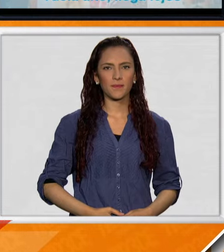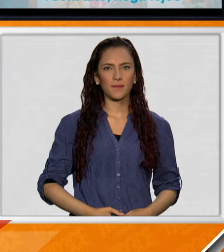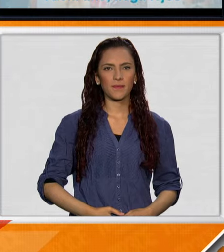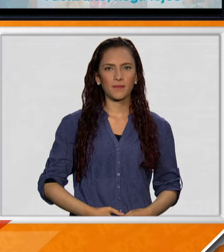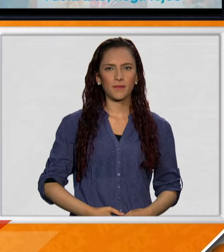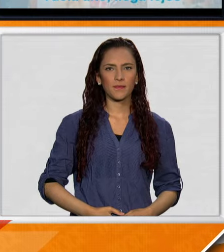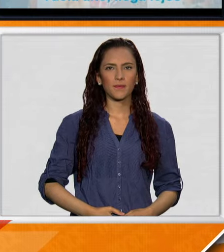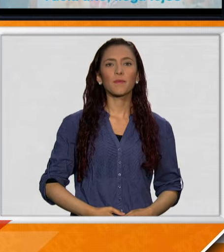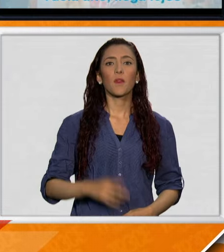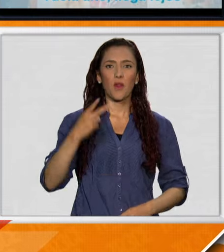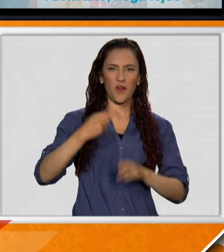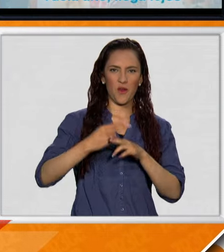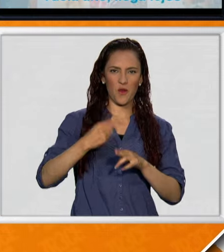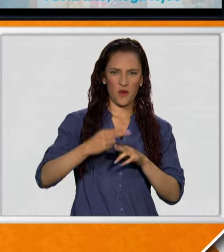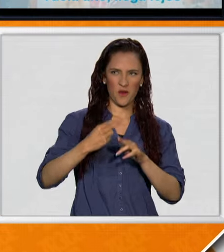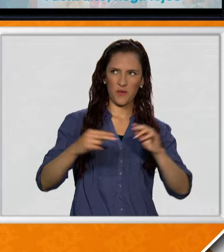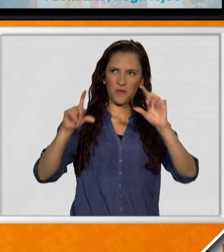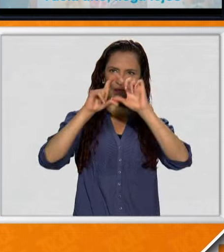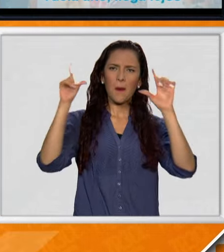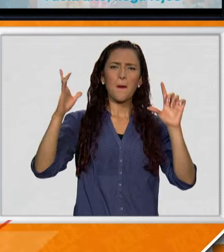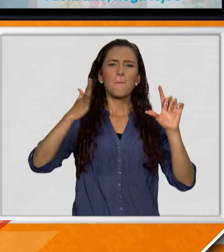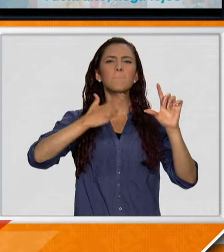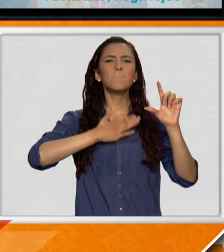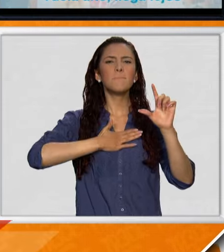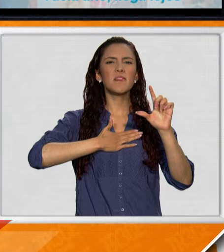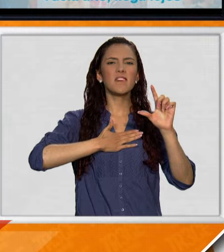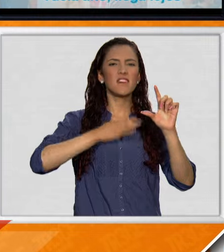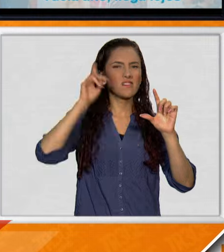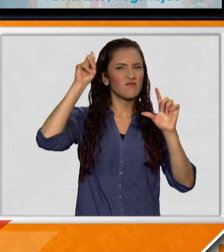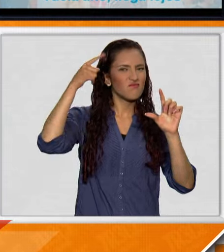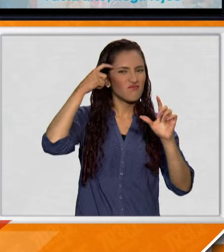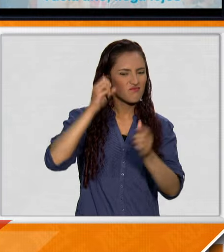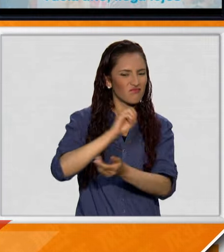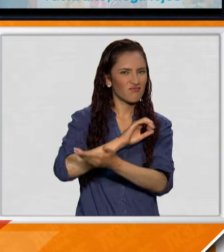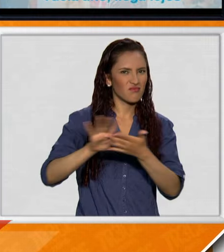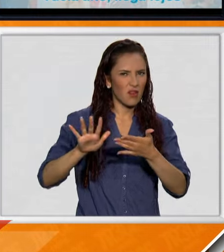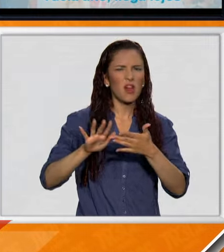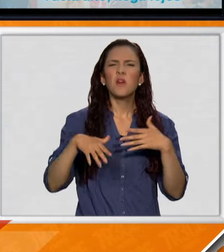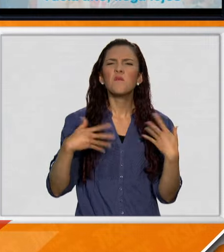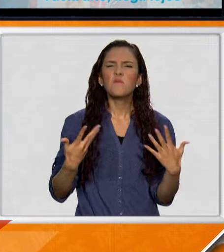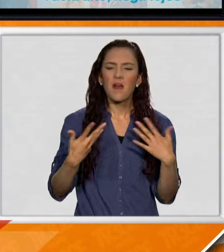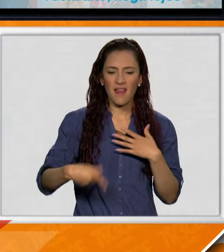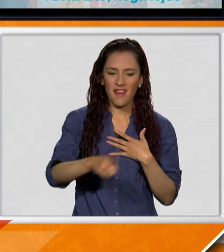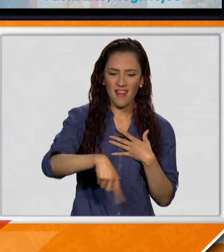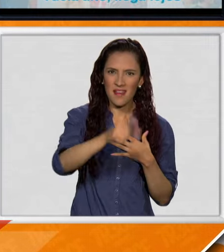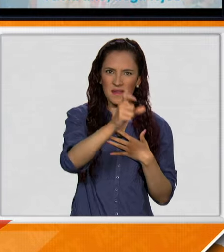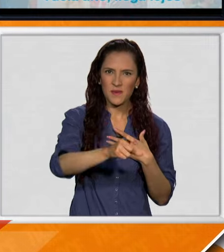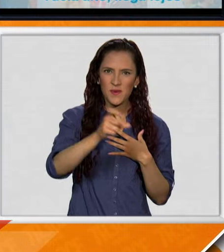Mi beca es la primera aplicación que reúne el mayor número de becas para personas de habla hispana.